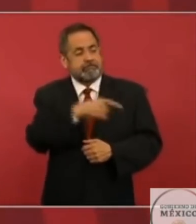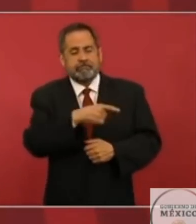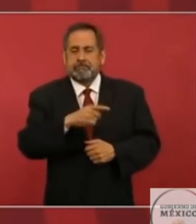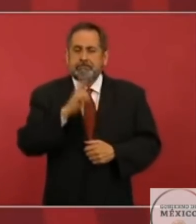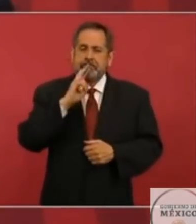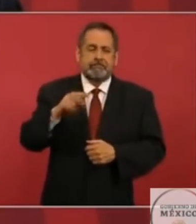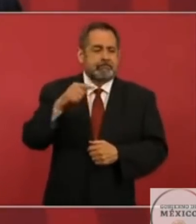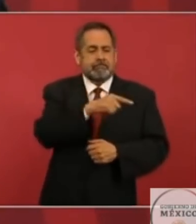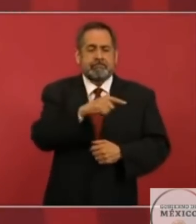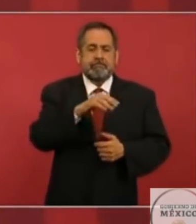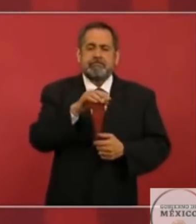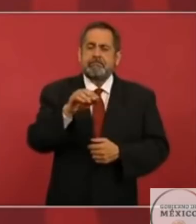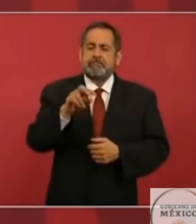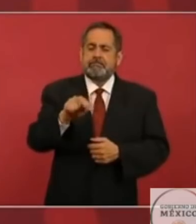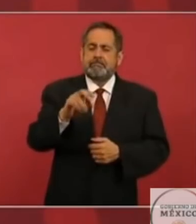neoliberalismo.